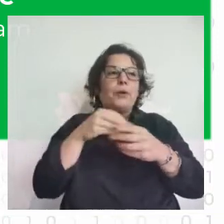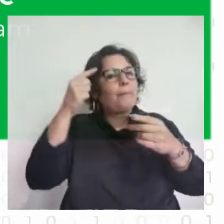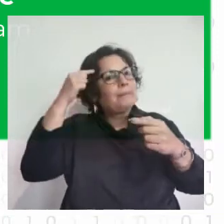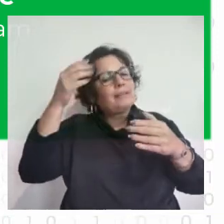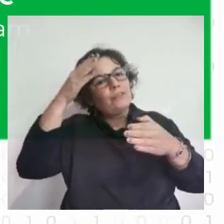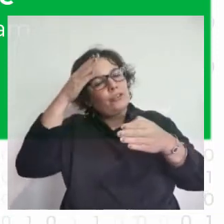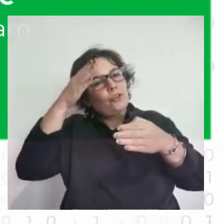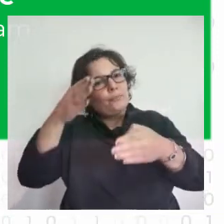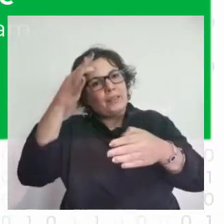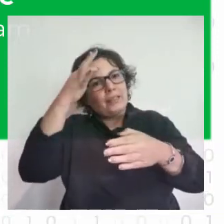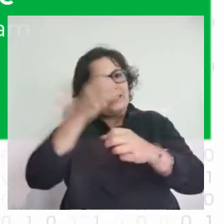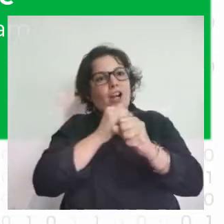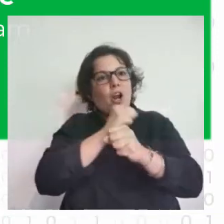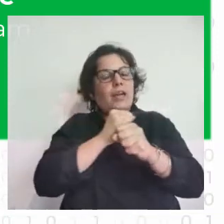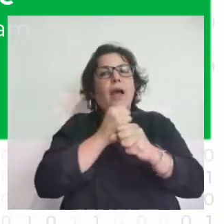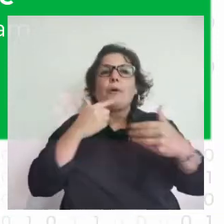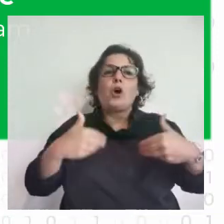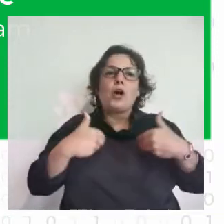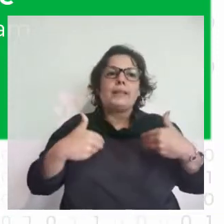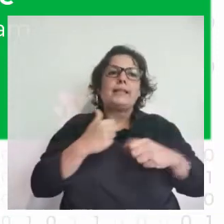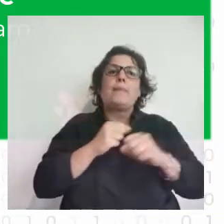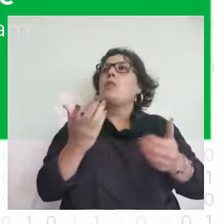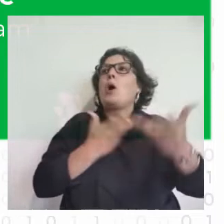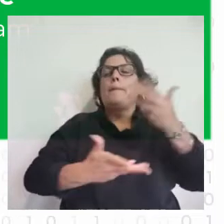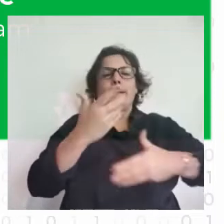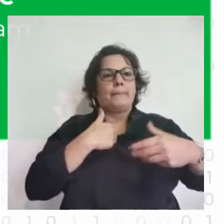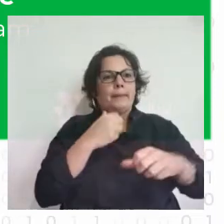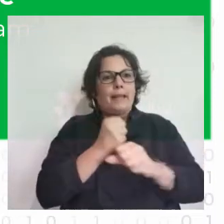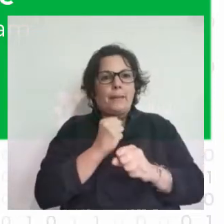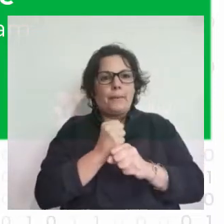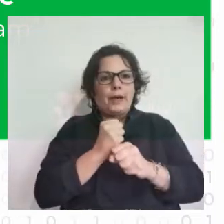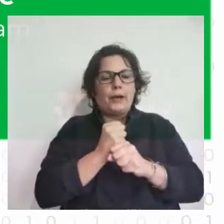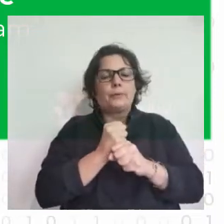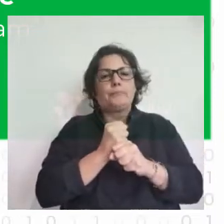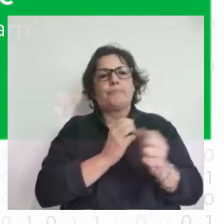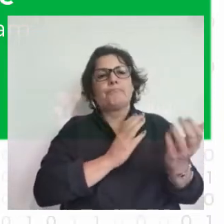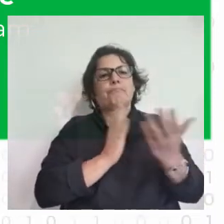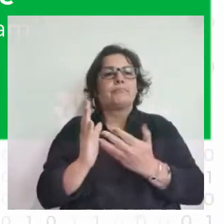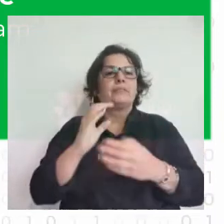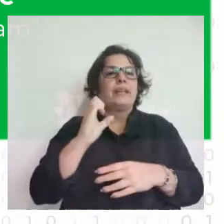Así que, bueno, estoy muy contenta de compartir un poco de nuestro trabajo. Dejo a EUGE para que se presente.